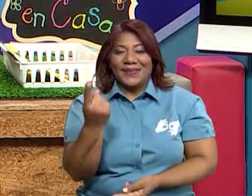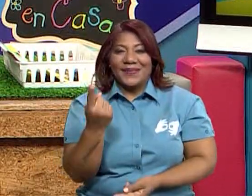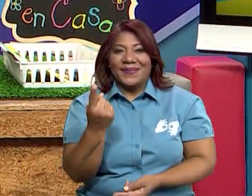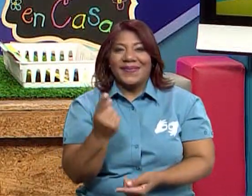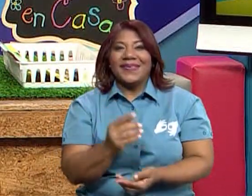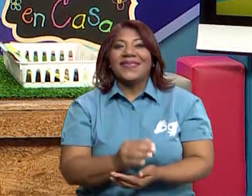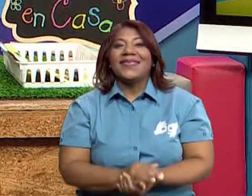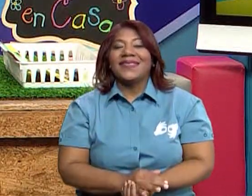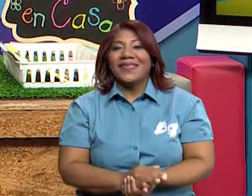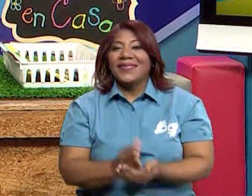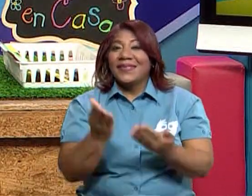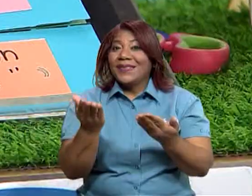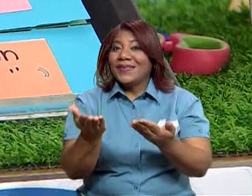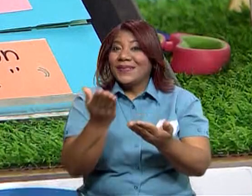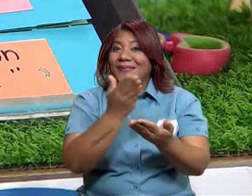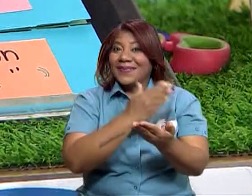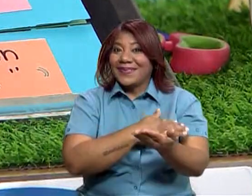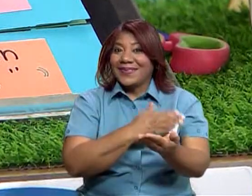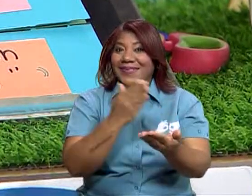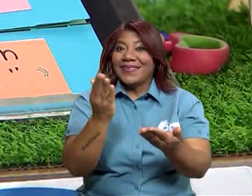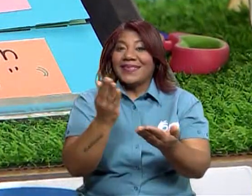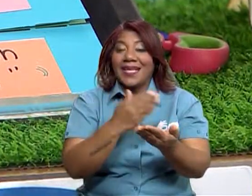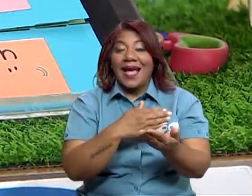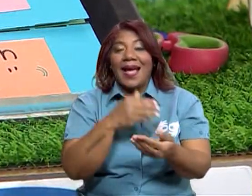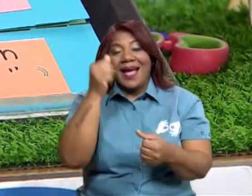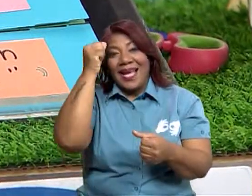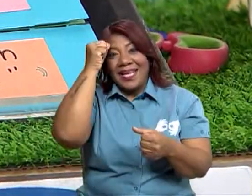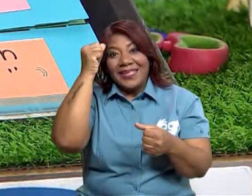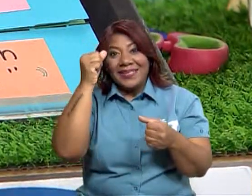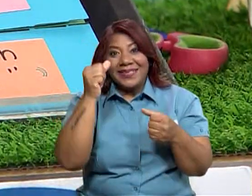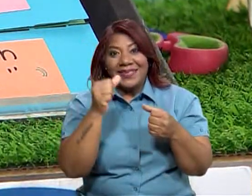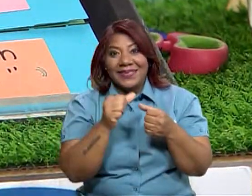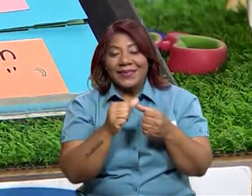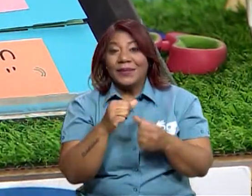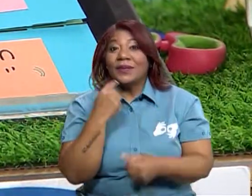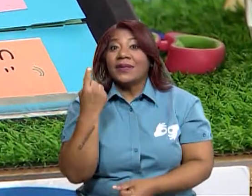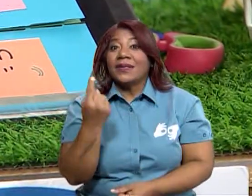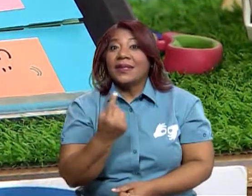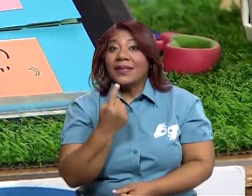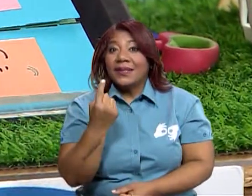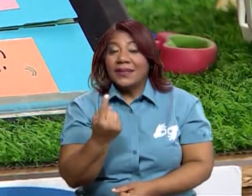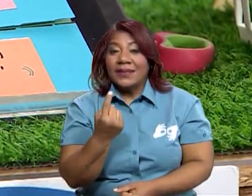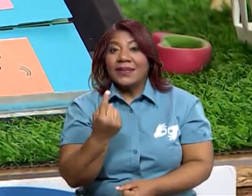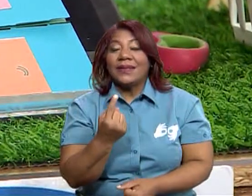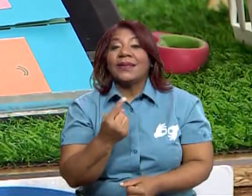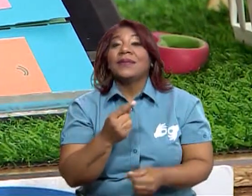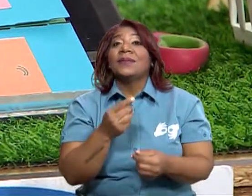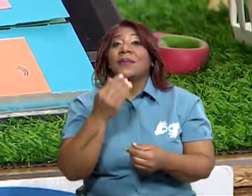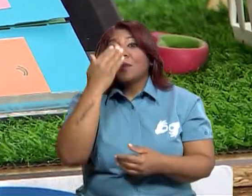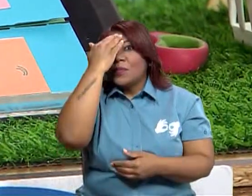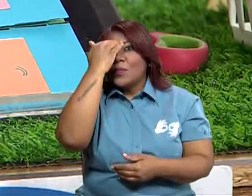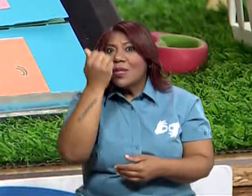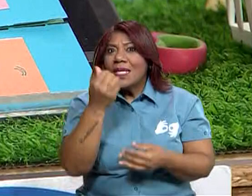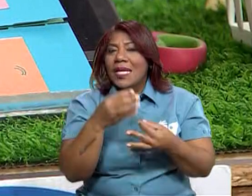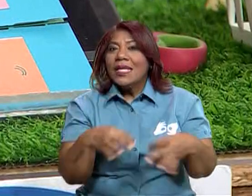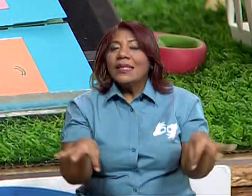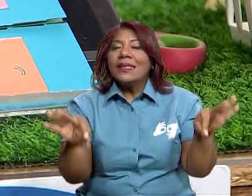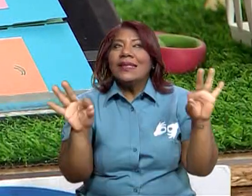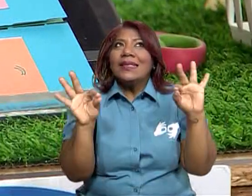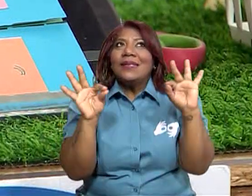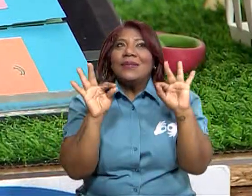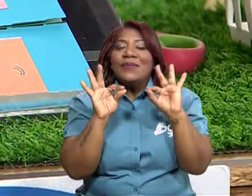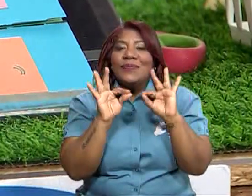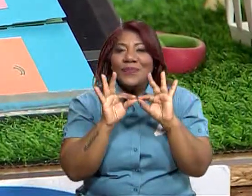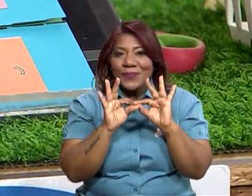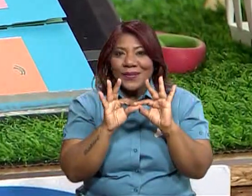un laptop para presentar y recordar de forma continua cuáles esos beneficios que tuvimos de la